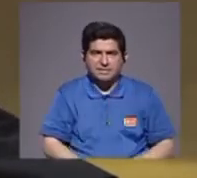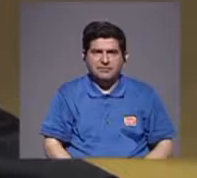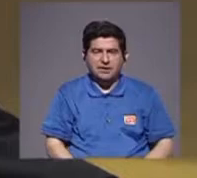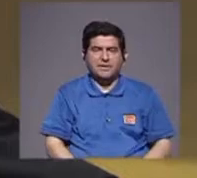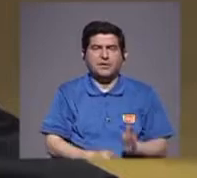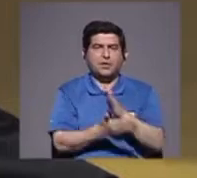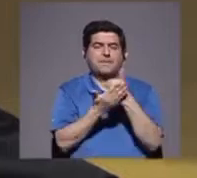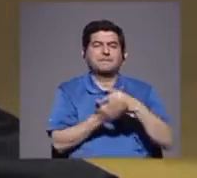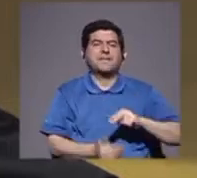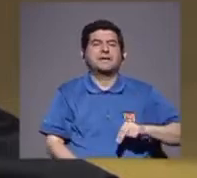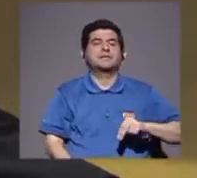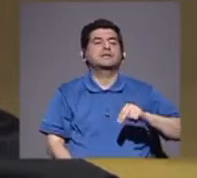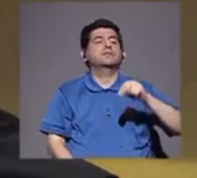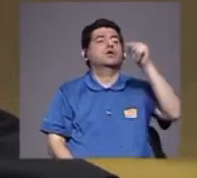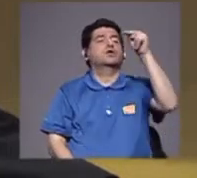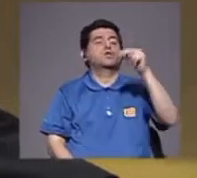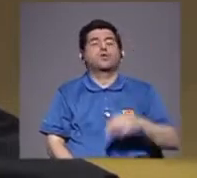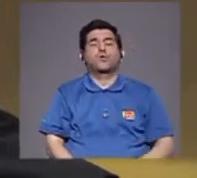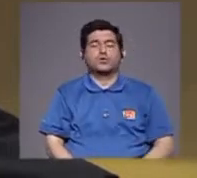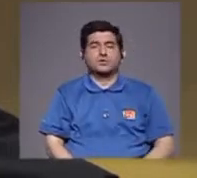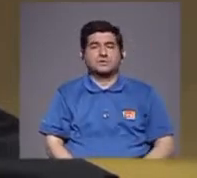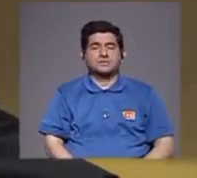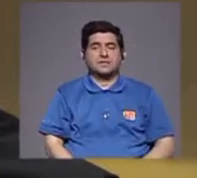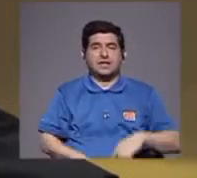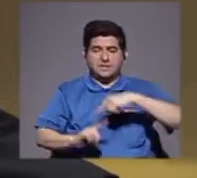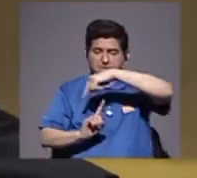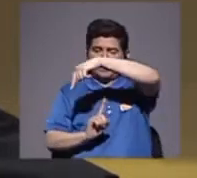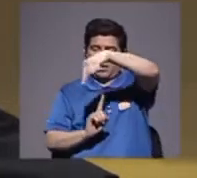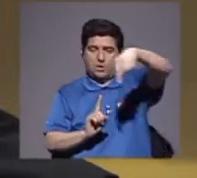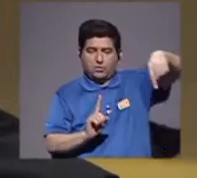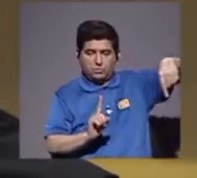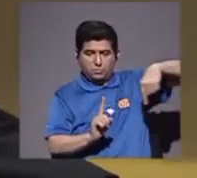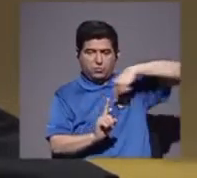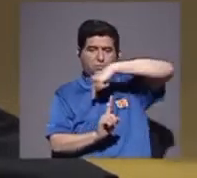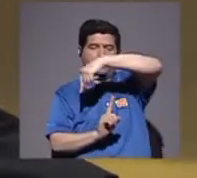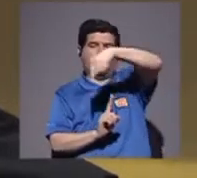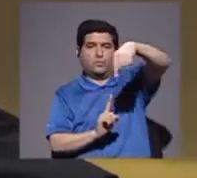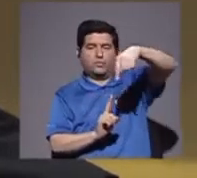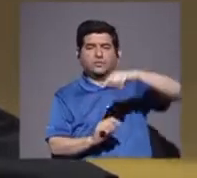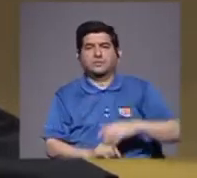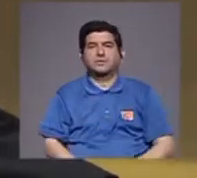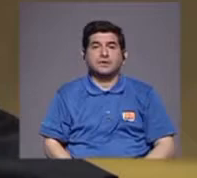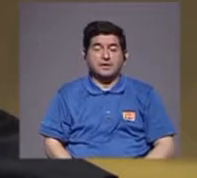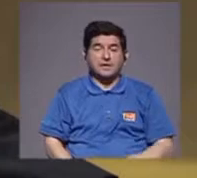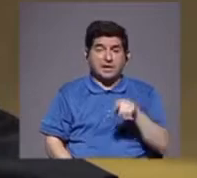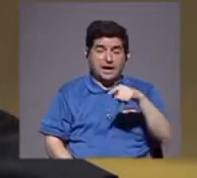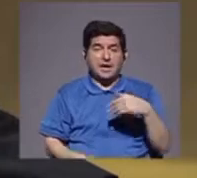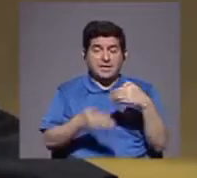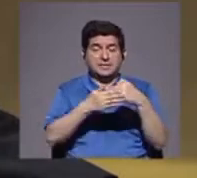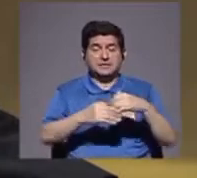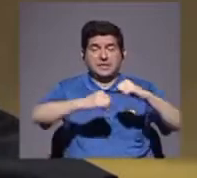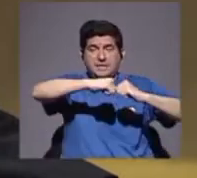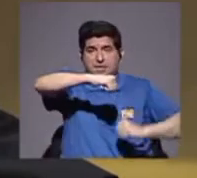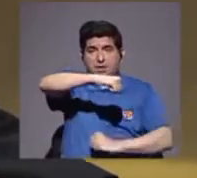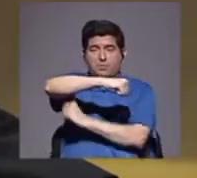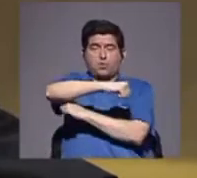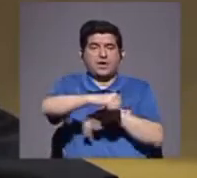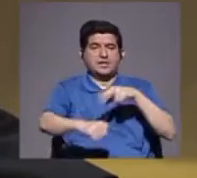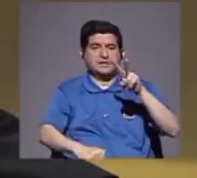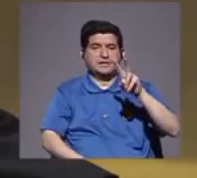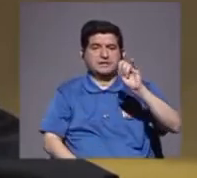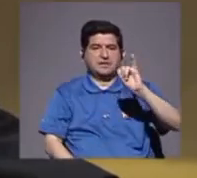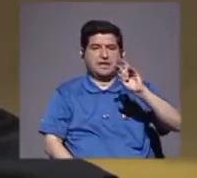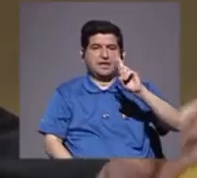la parte norte, del anillo periférico, y pasamos, junto, a, el puente del Virilla, donde están construidos,